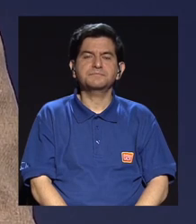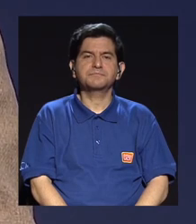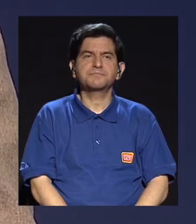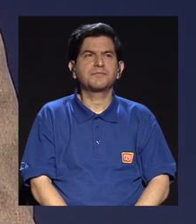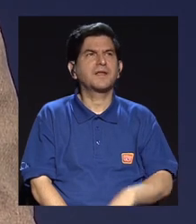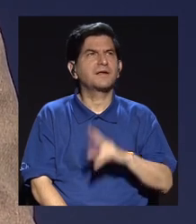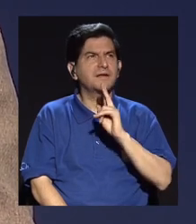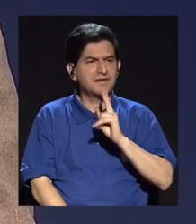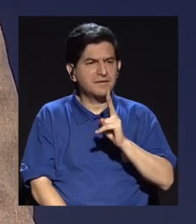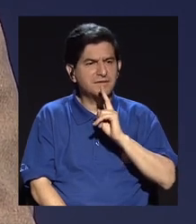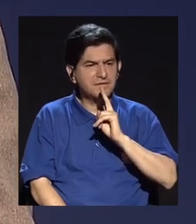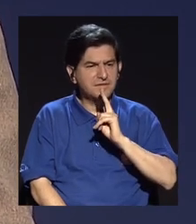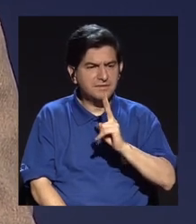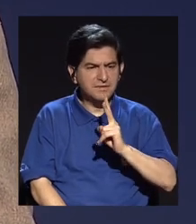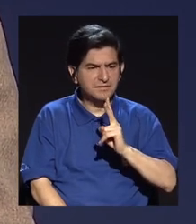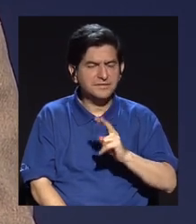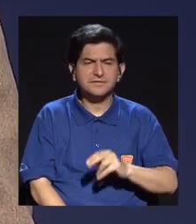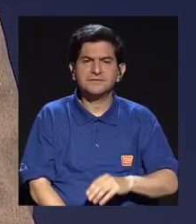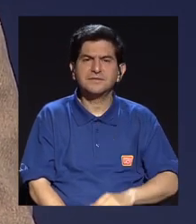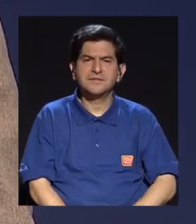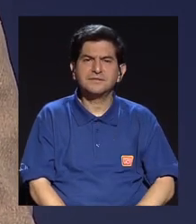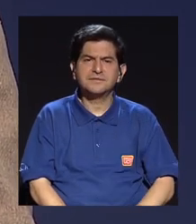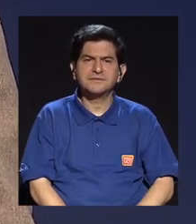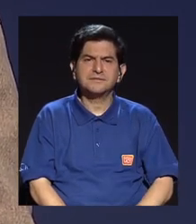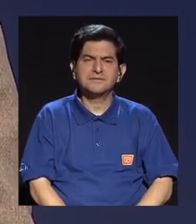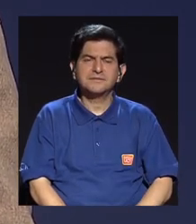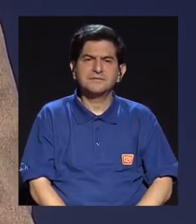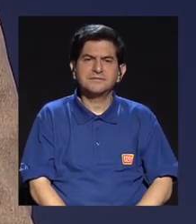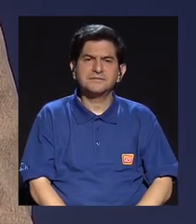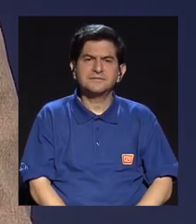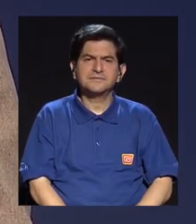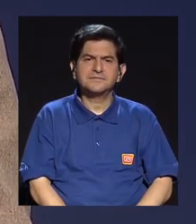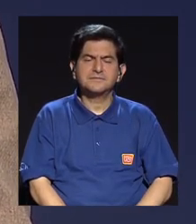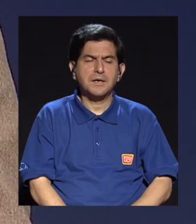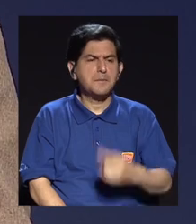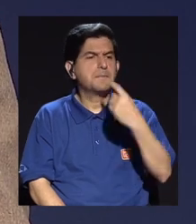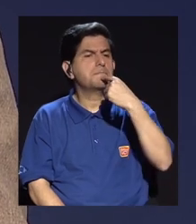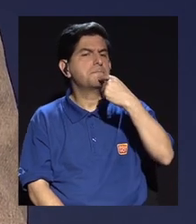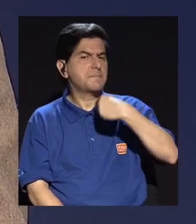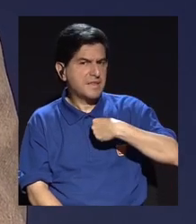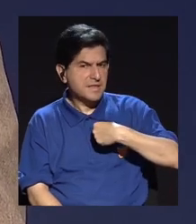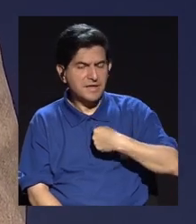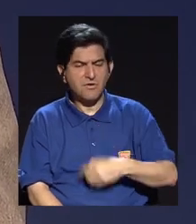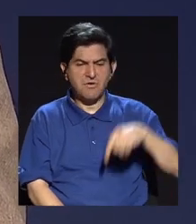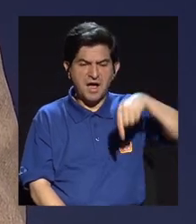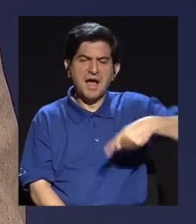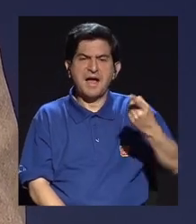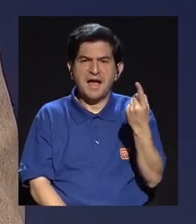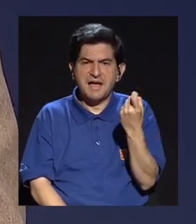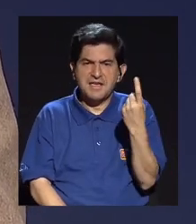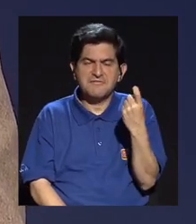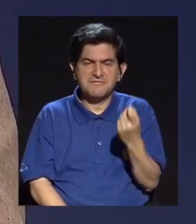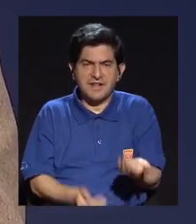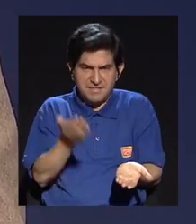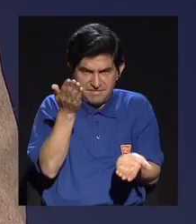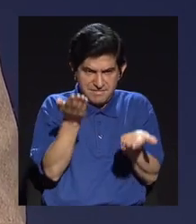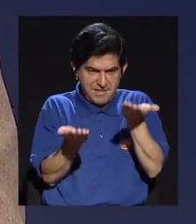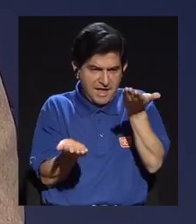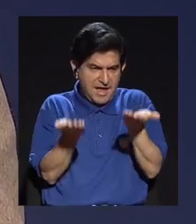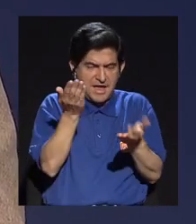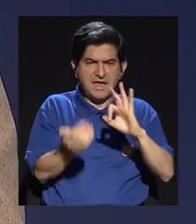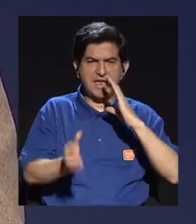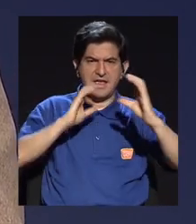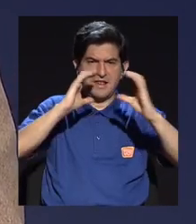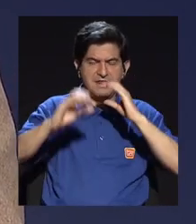Y la verdad es que yo, él lo que me dijo fue, yo creo que aquí hace falta equilibrio en los